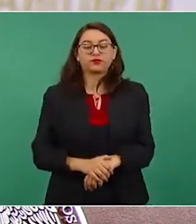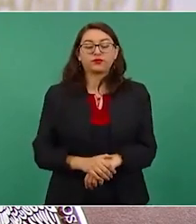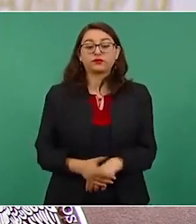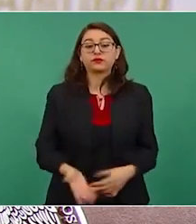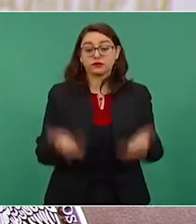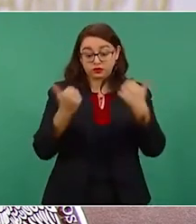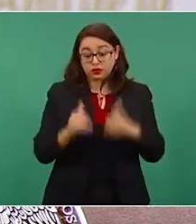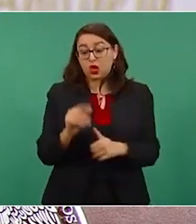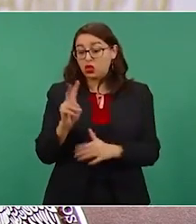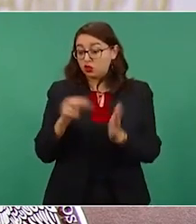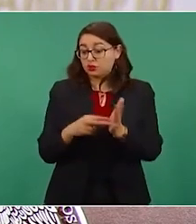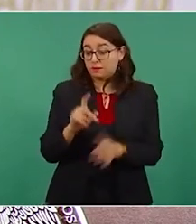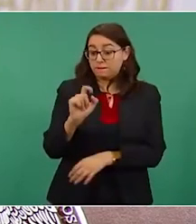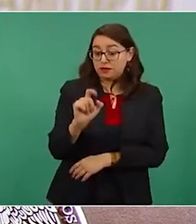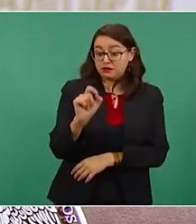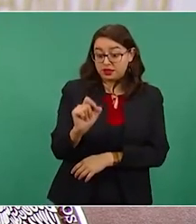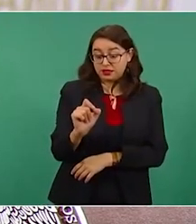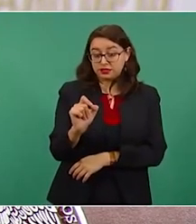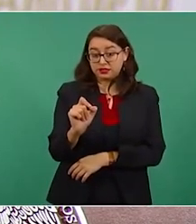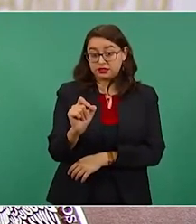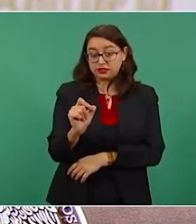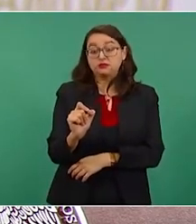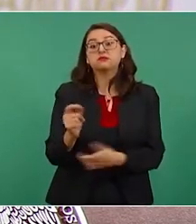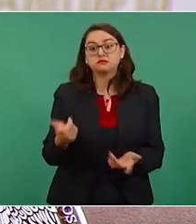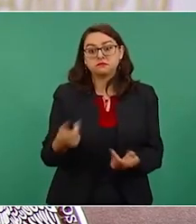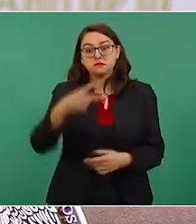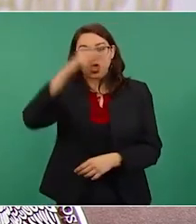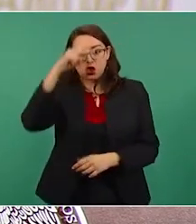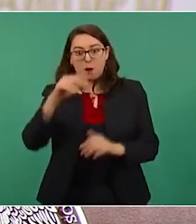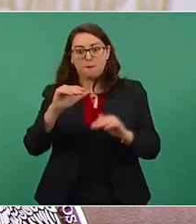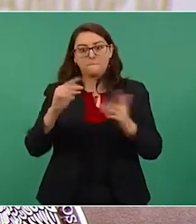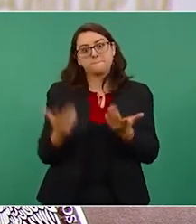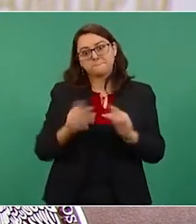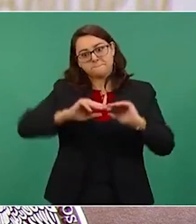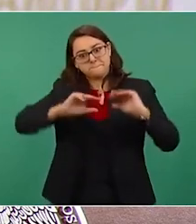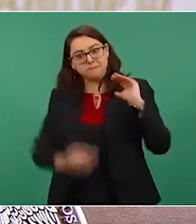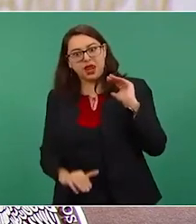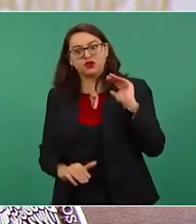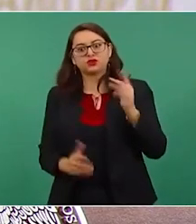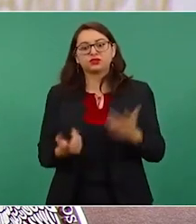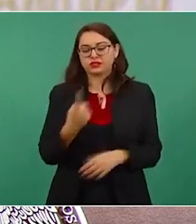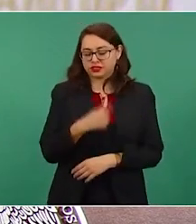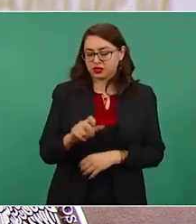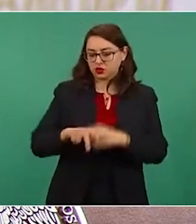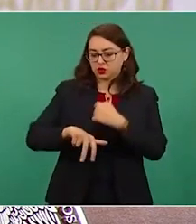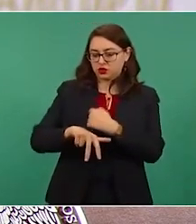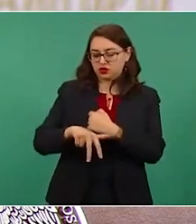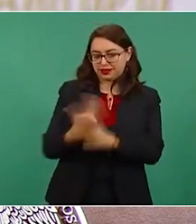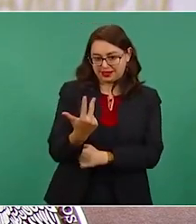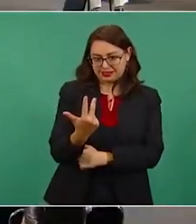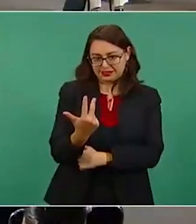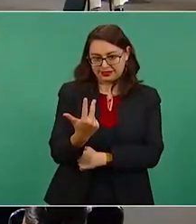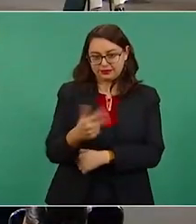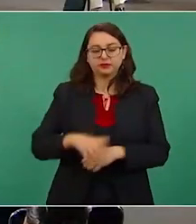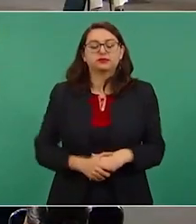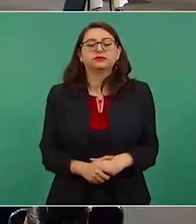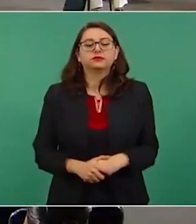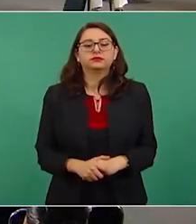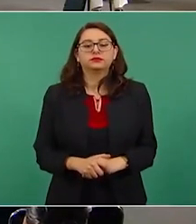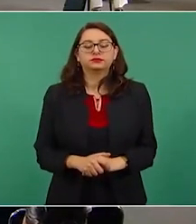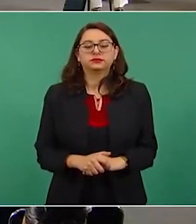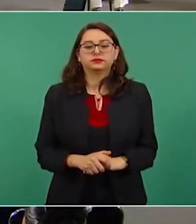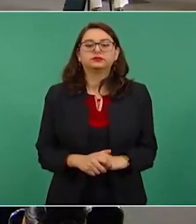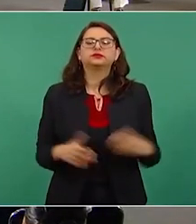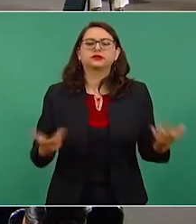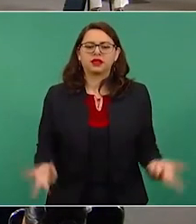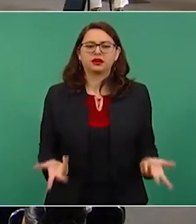en 2020, pasó al lugar 113 de 139 en el índice general. Primero